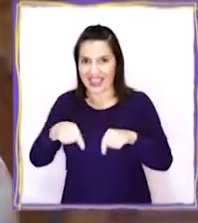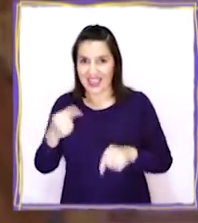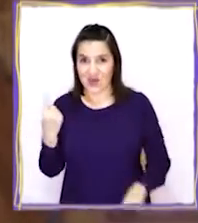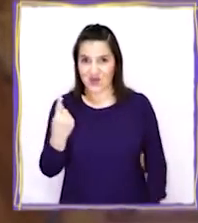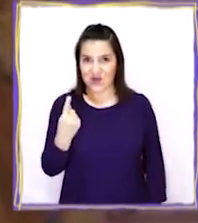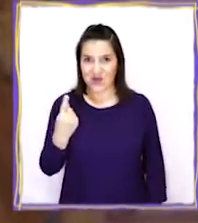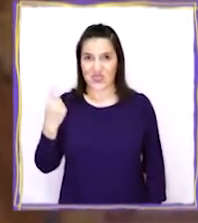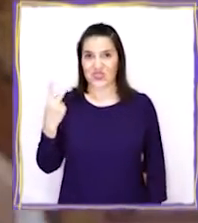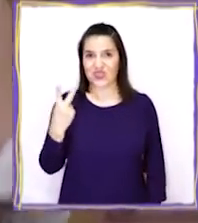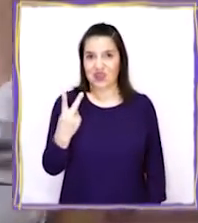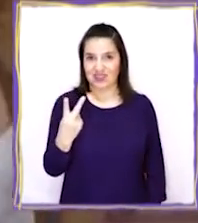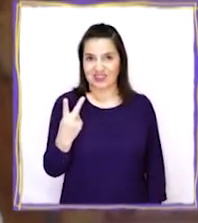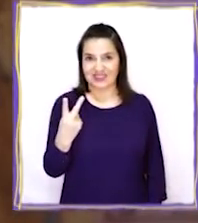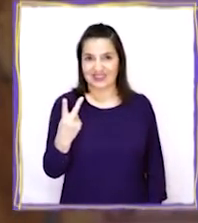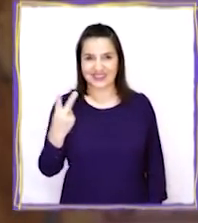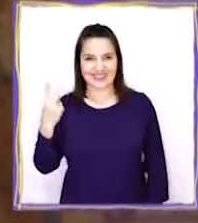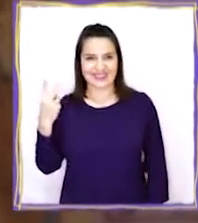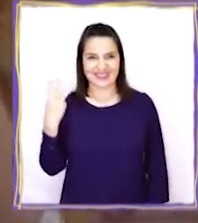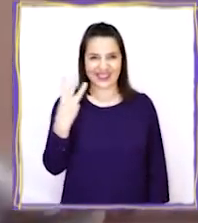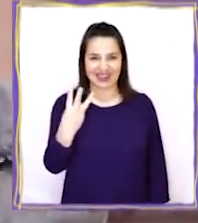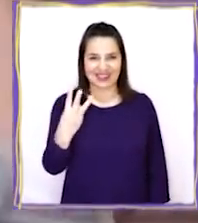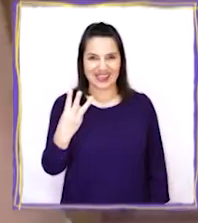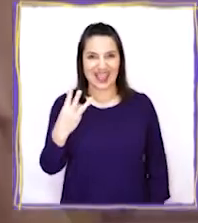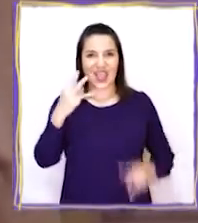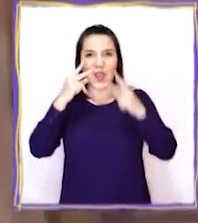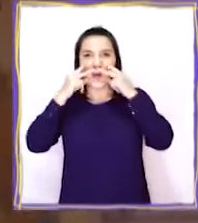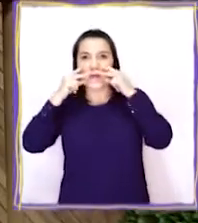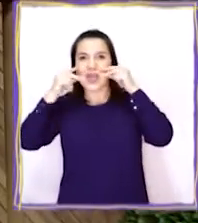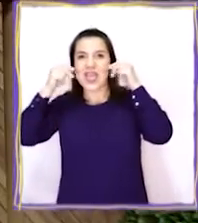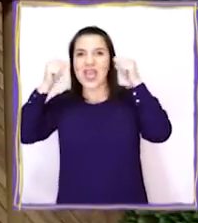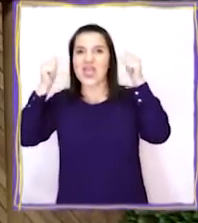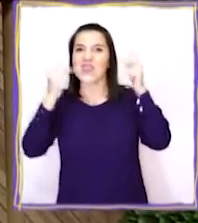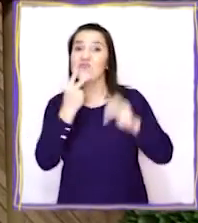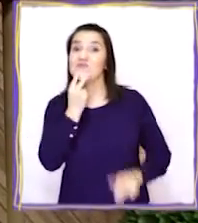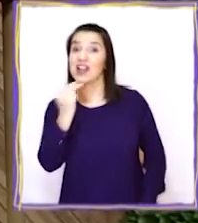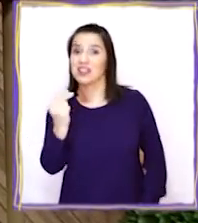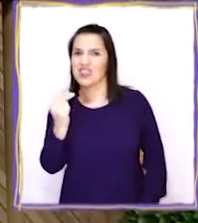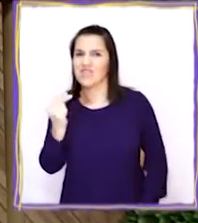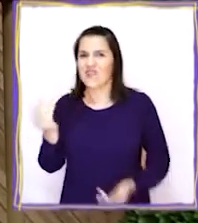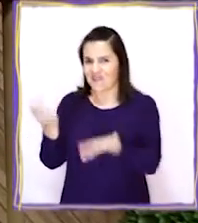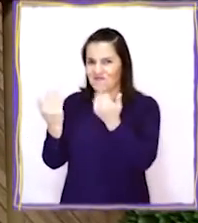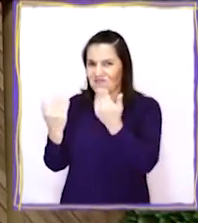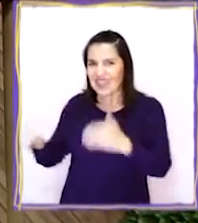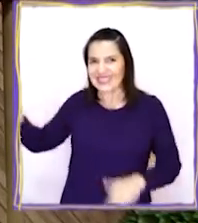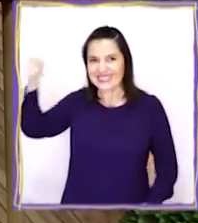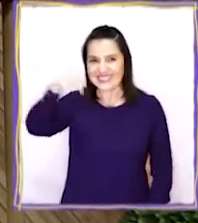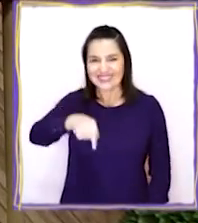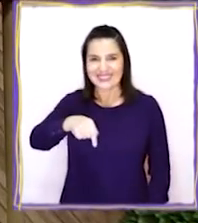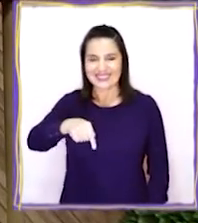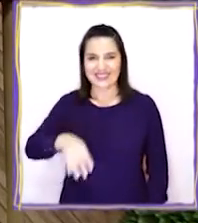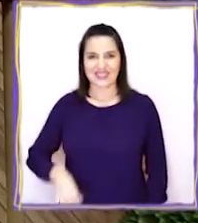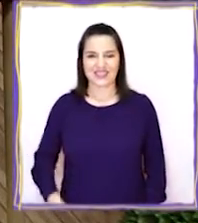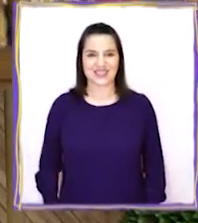Uno, dos, tres. ¡Pedro de Valdivia, ven aquí!